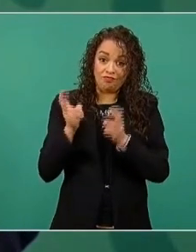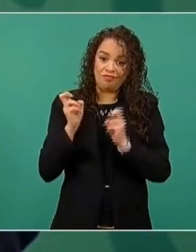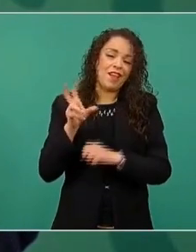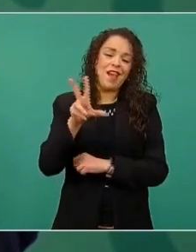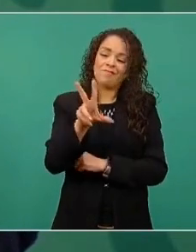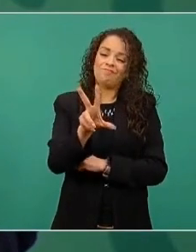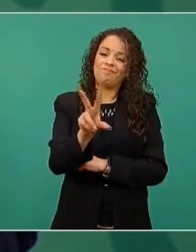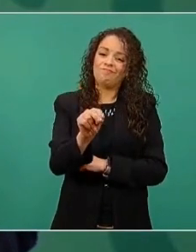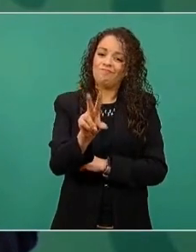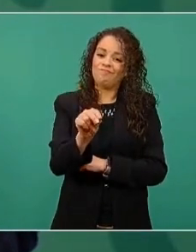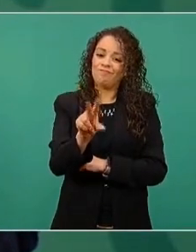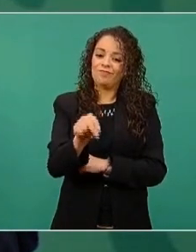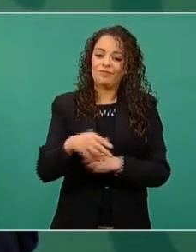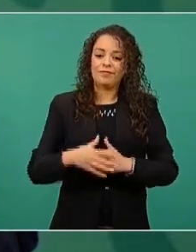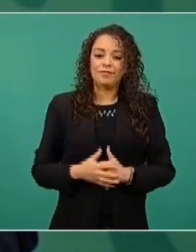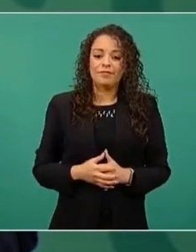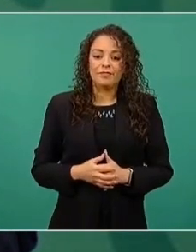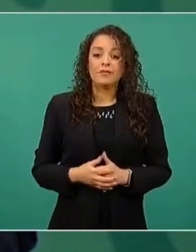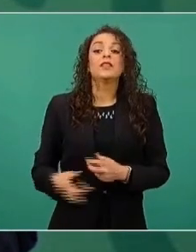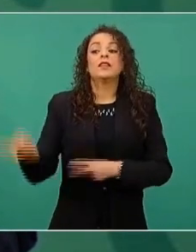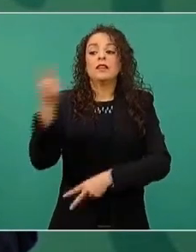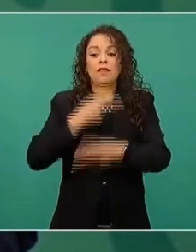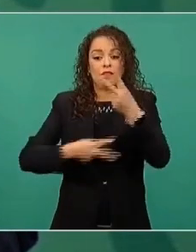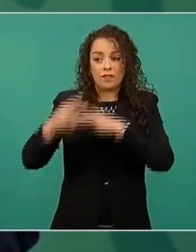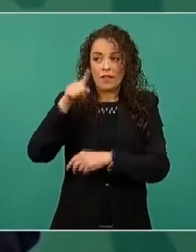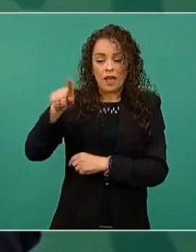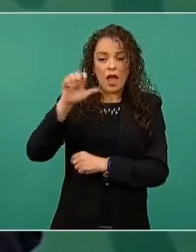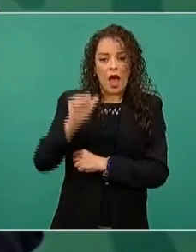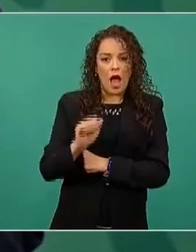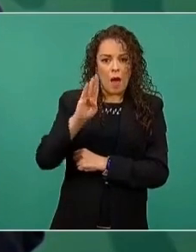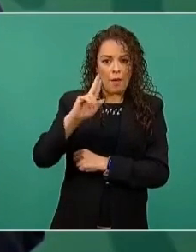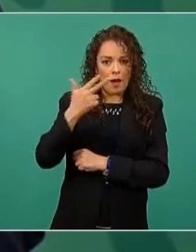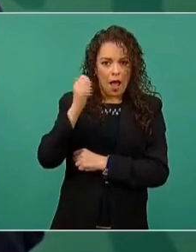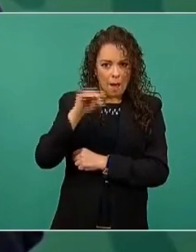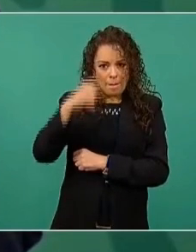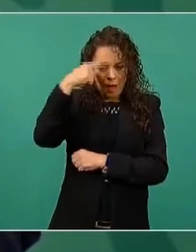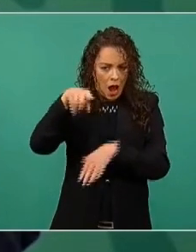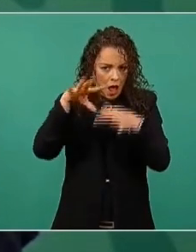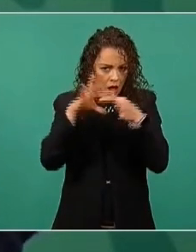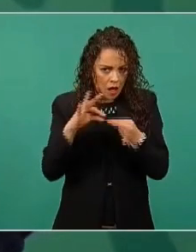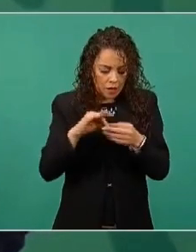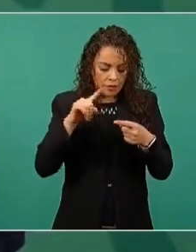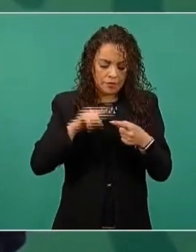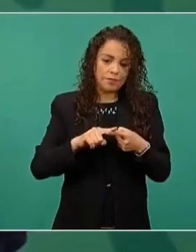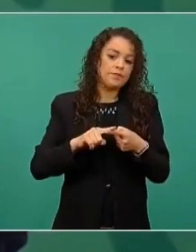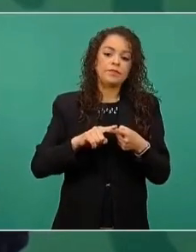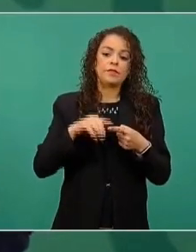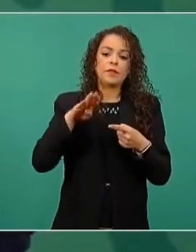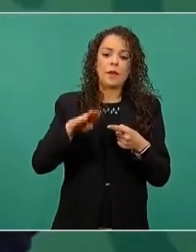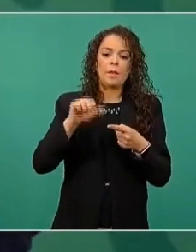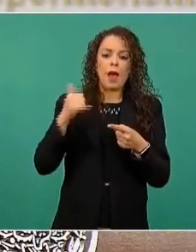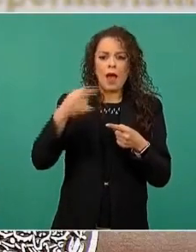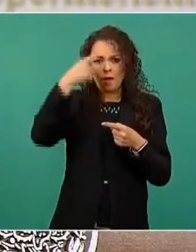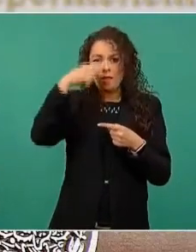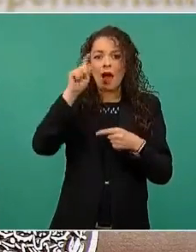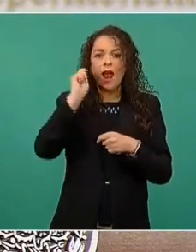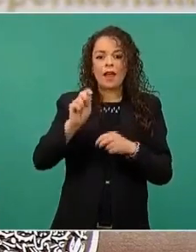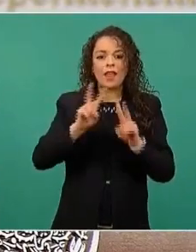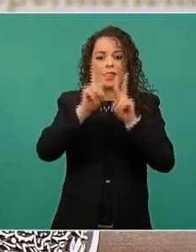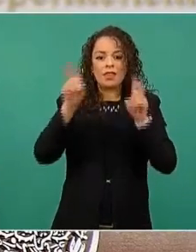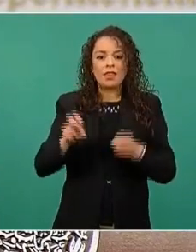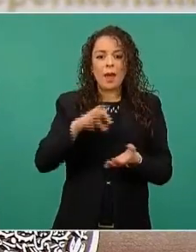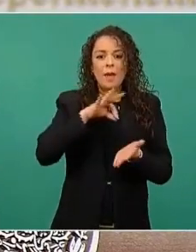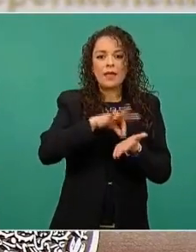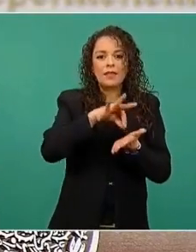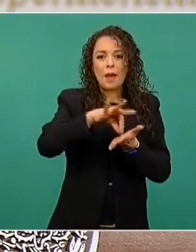Entonces, que venga Abraham, que venga May también para Sembrando Vida, cómo